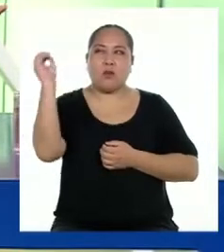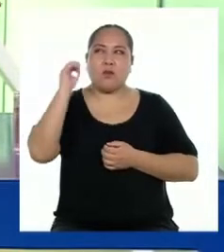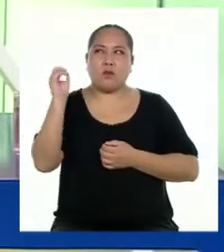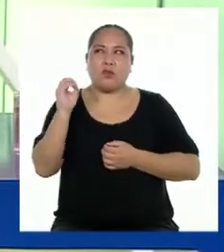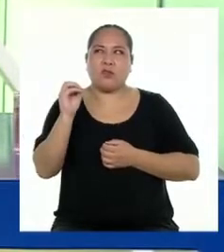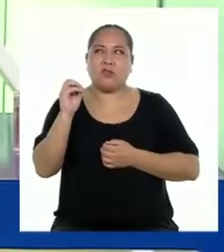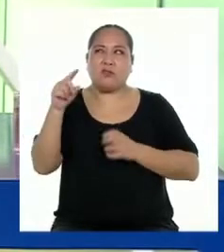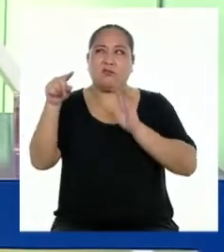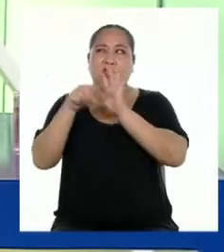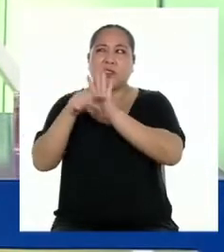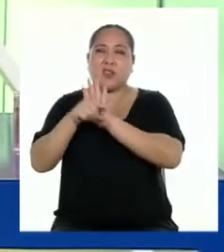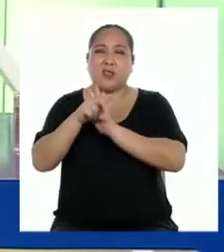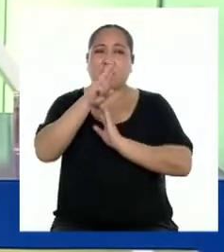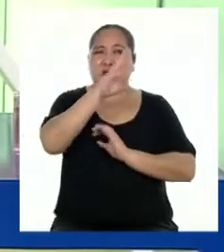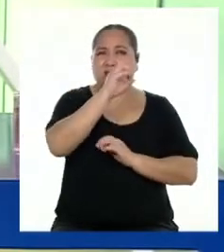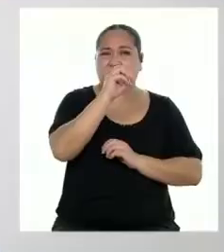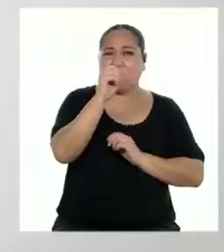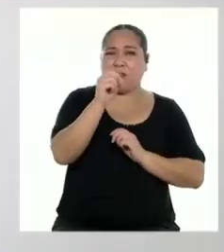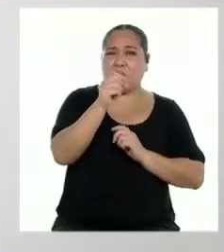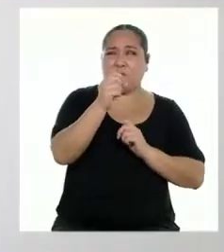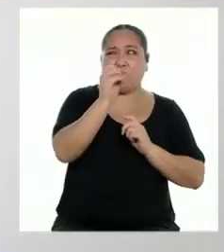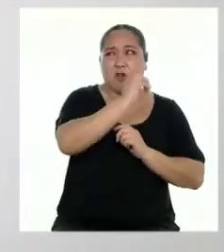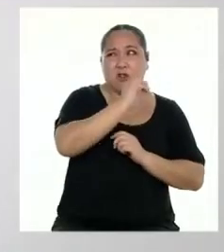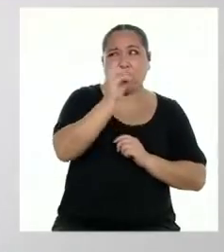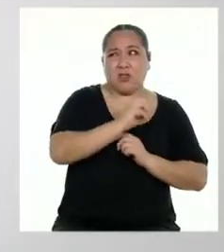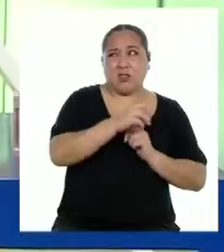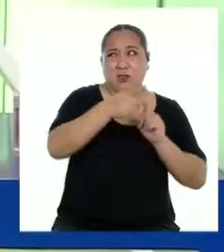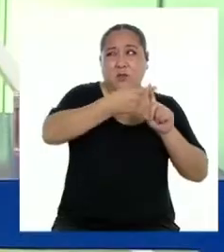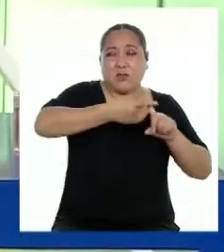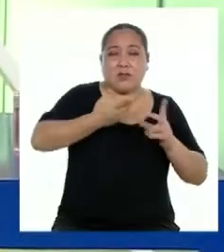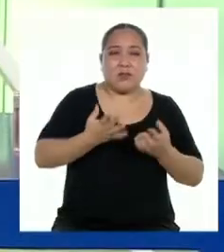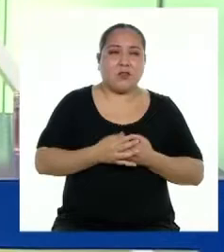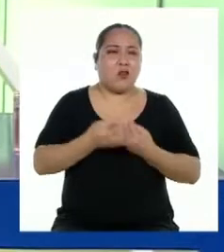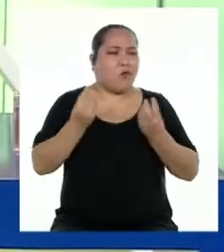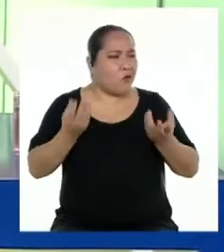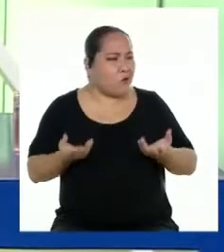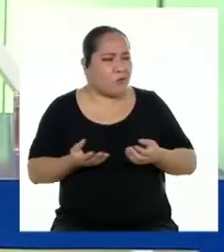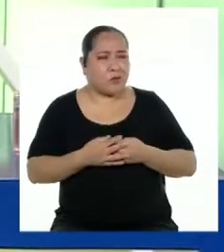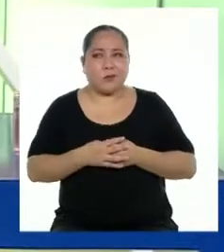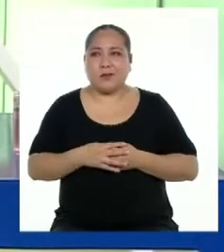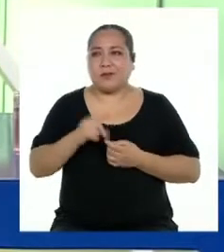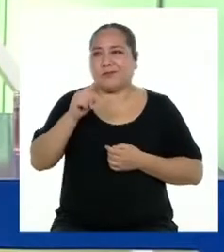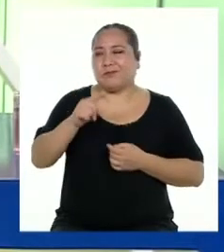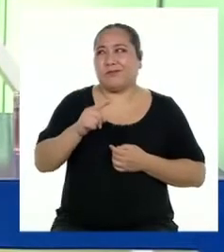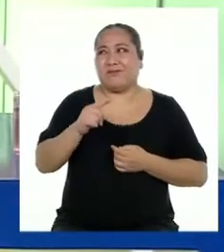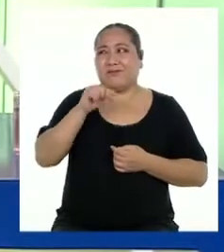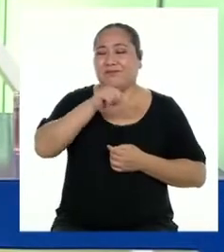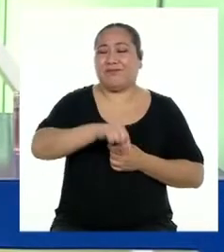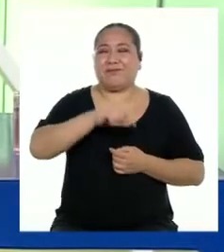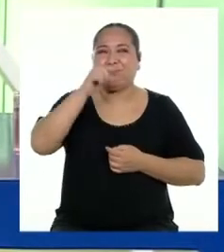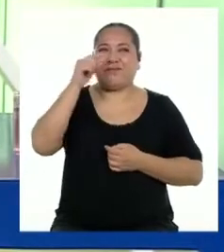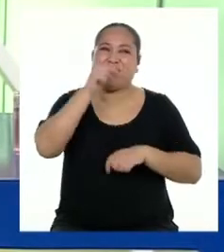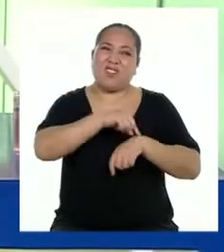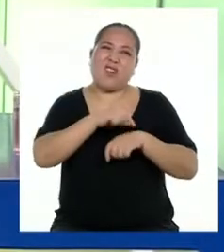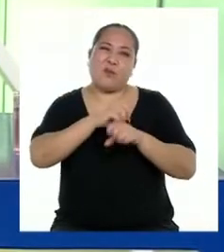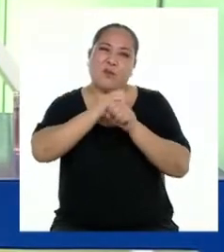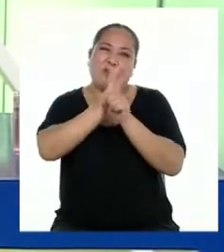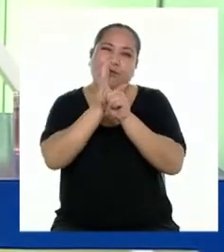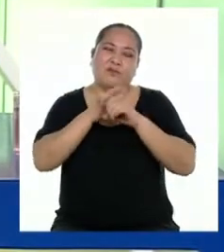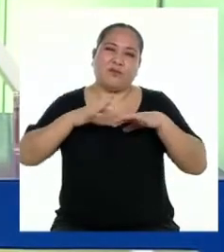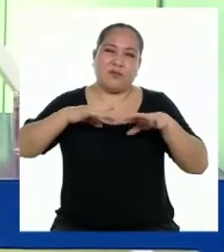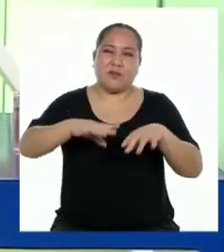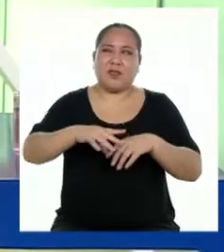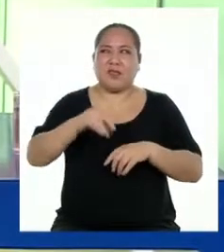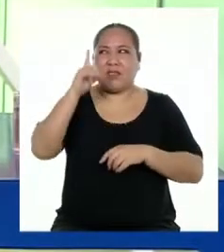y 20% cosas positivas? ¿Cómo así? Bueno, como estamos aún atravesando una pandemia, es difícil